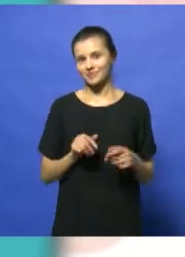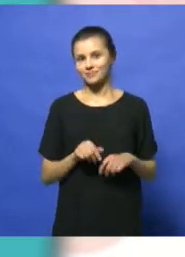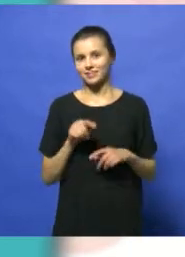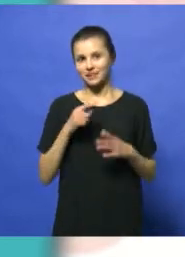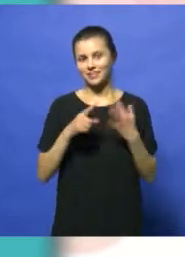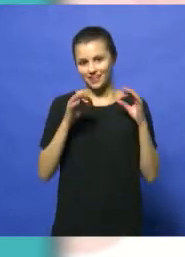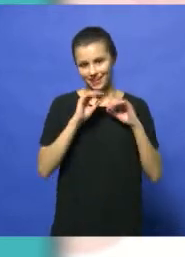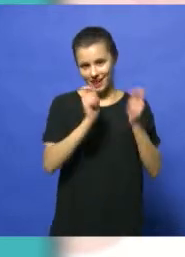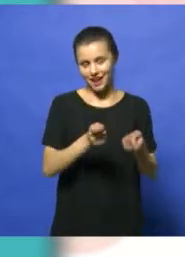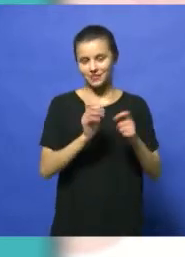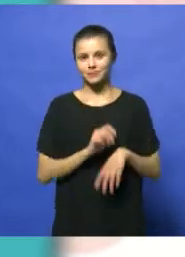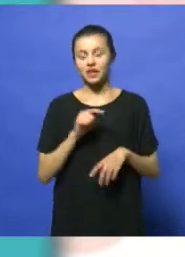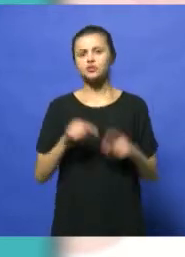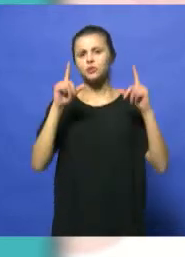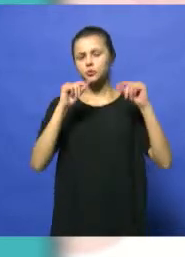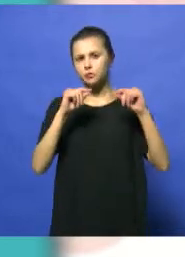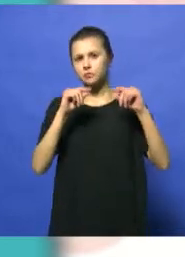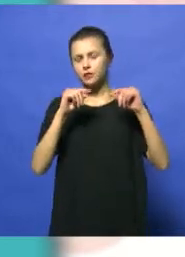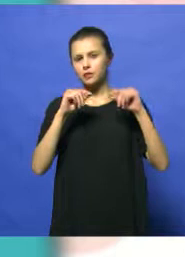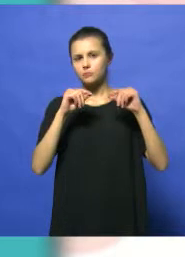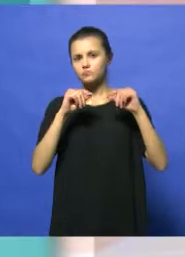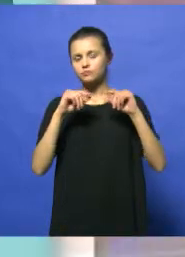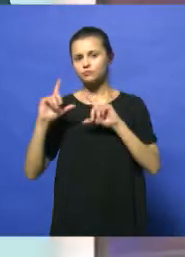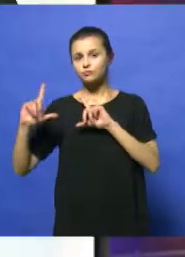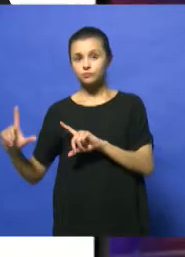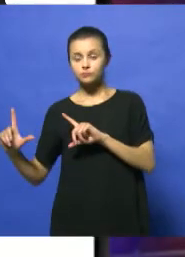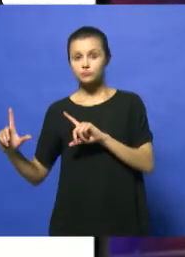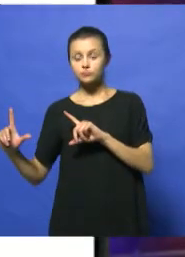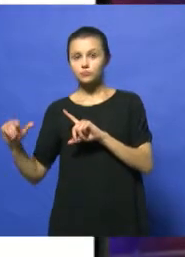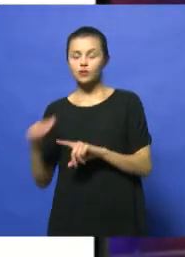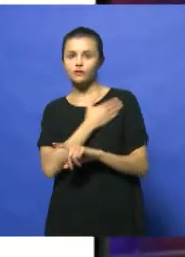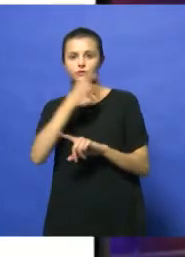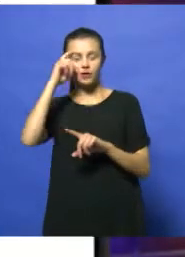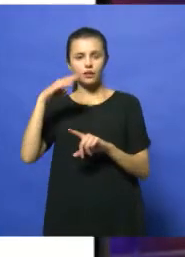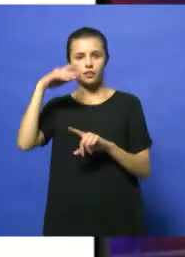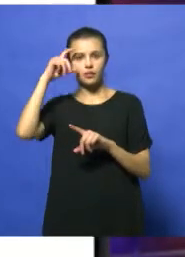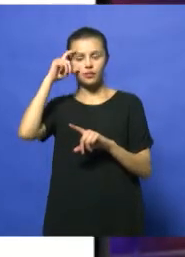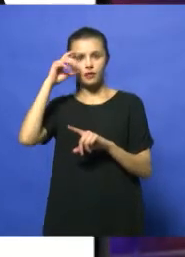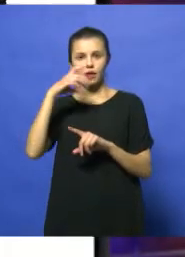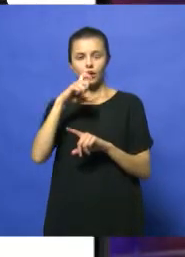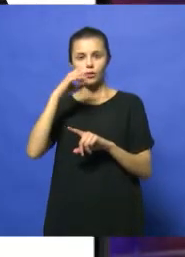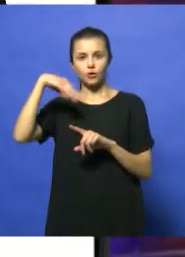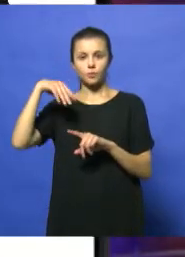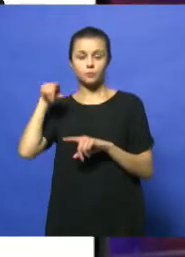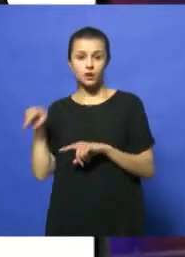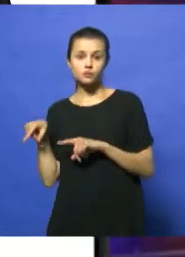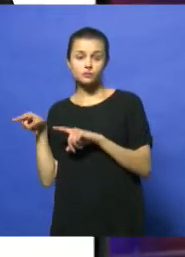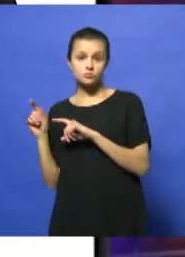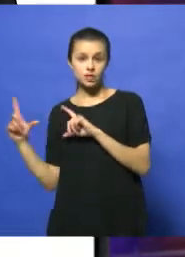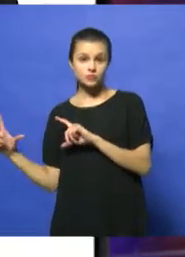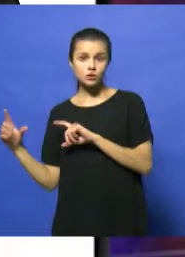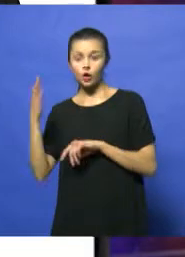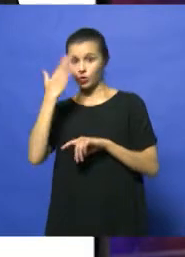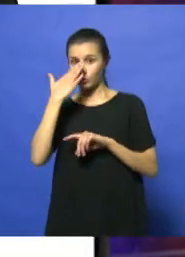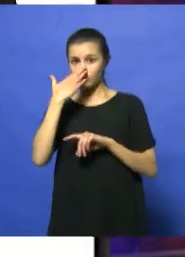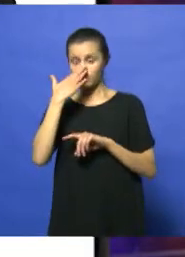herramientas. Bueno, estos son los números entonces que nos marca por parte de FEDECOM. O sea que esto pasó en Córdoba. La pregunta es, ¿es